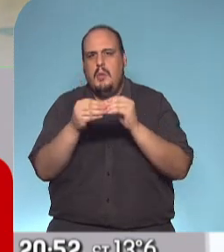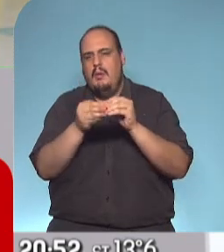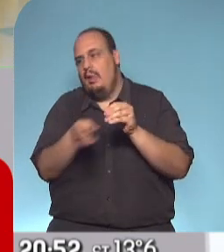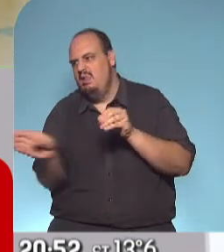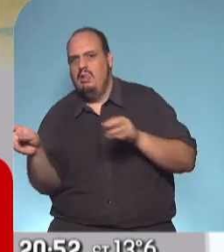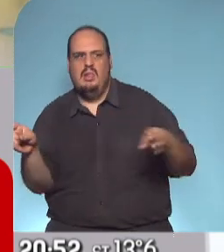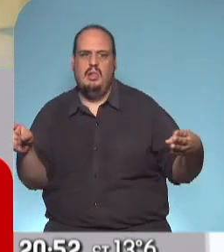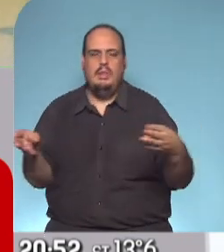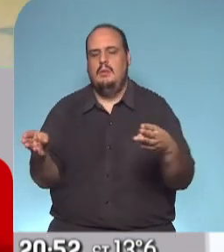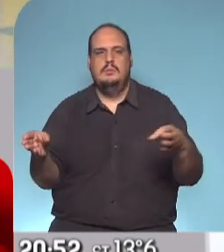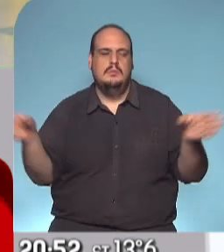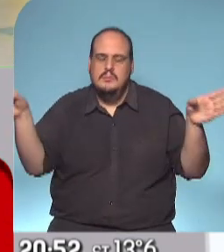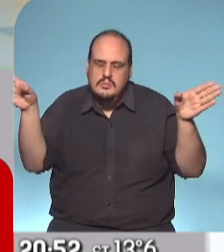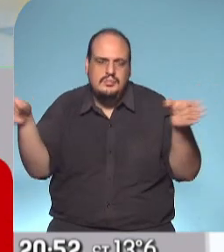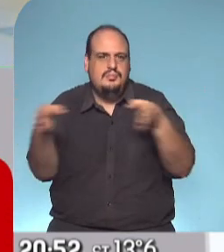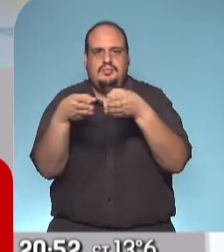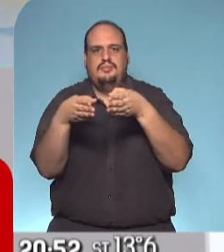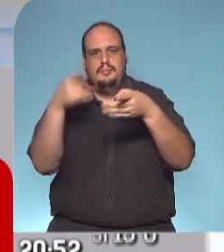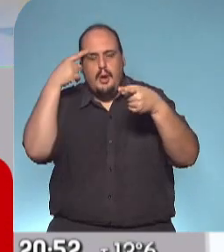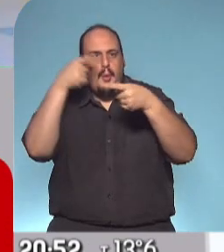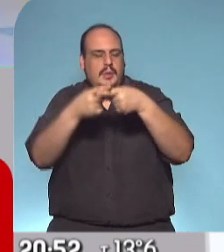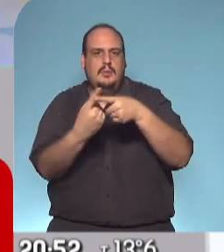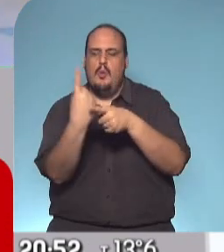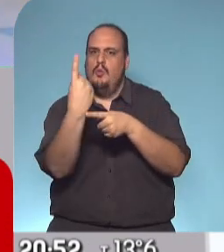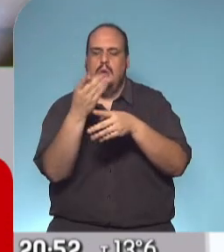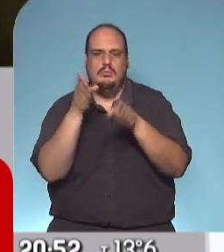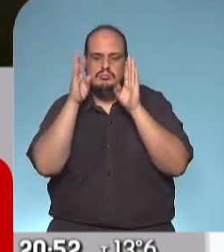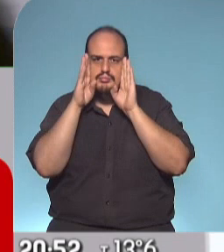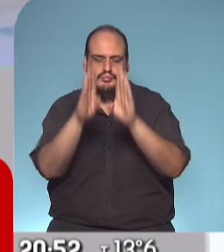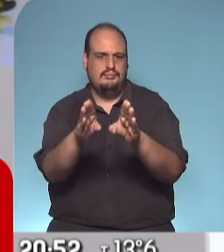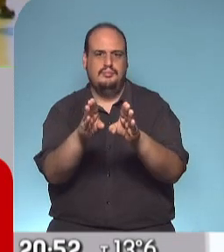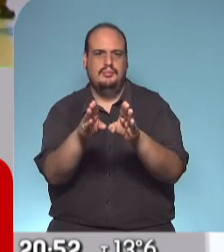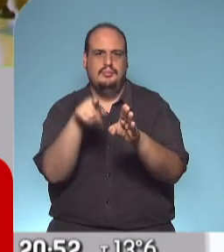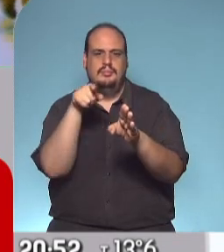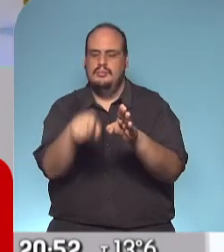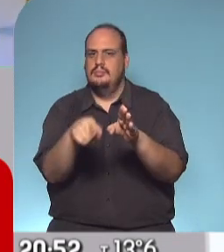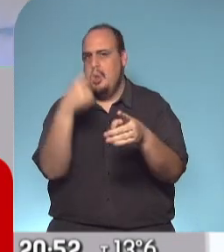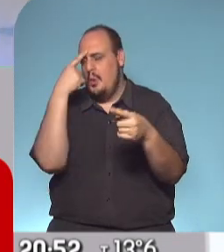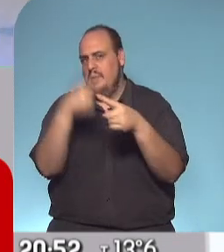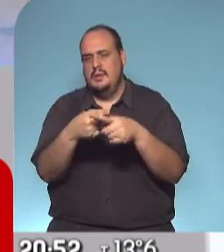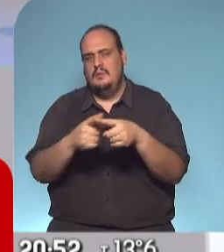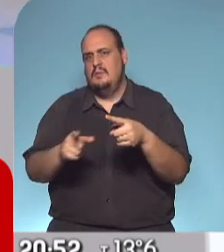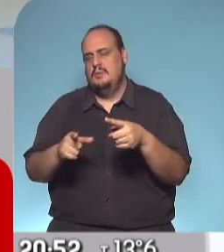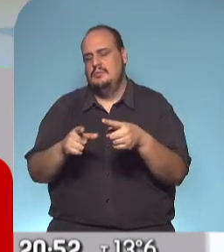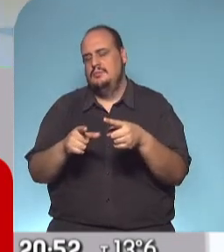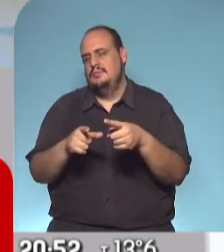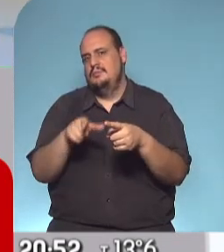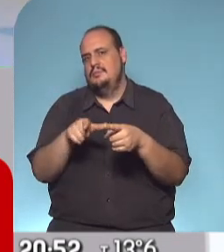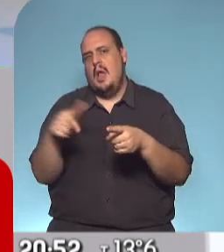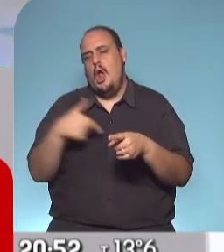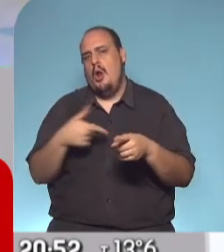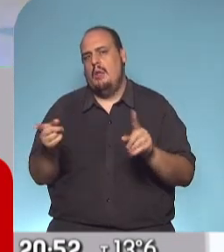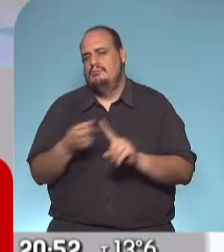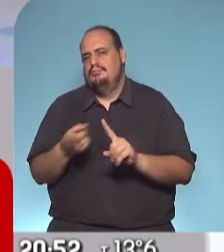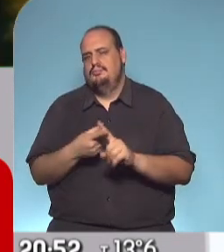de la política, los enfrentamientos de la política hacen que ninguno pueda decir esta buena intención y esta armonía llegó para quedarse.